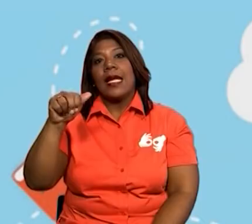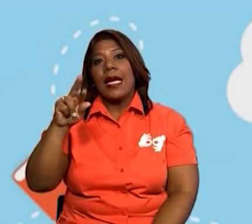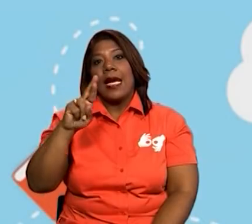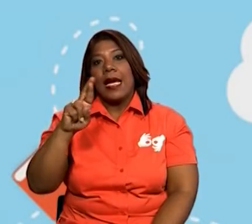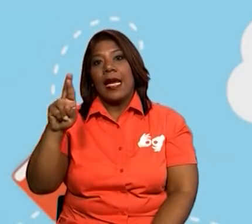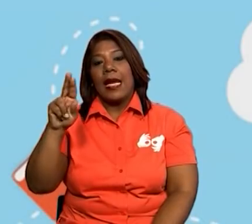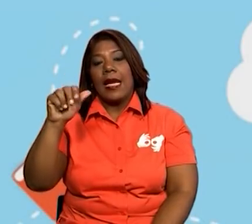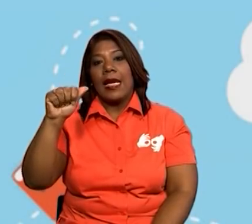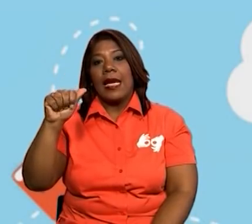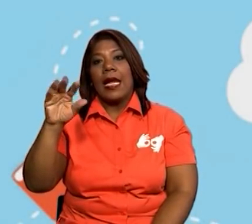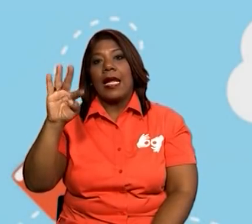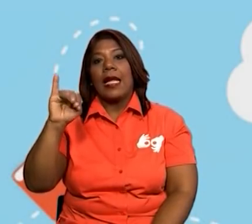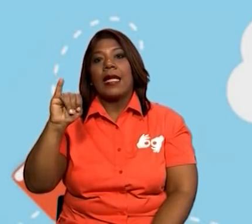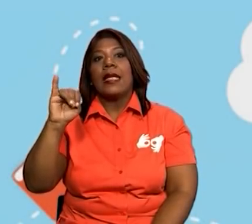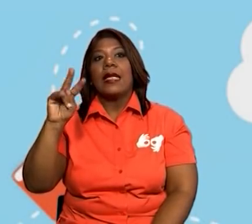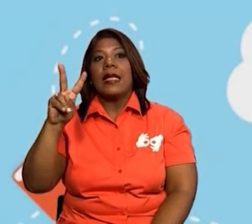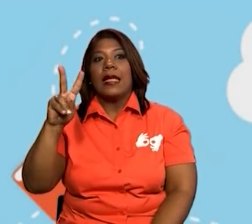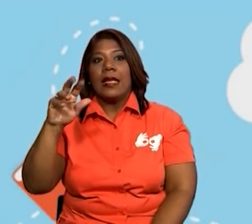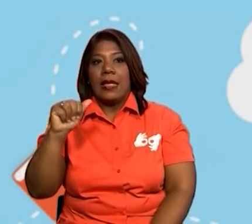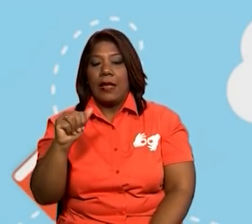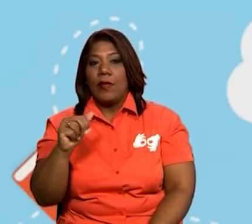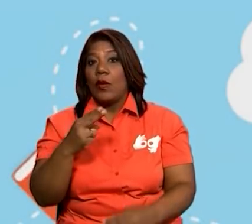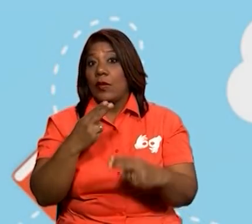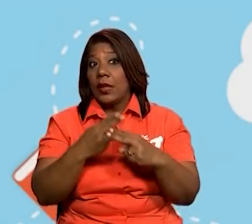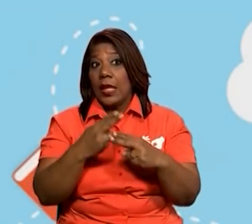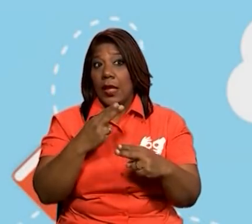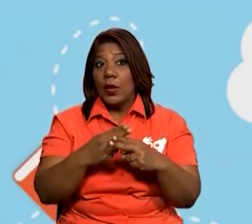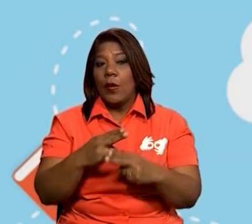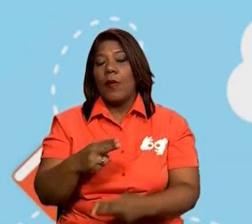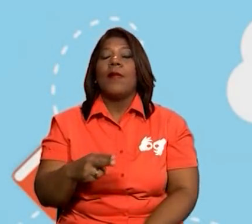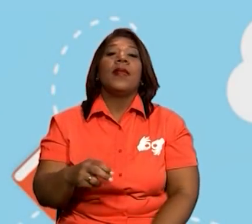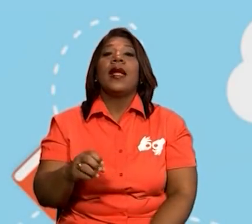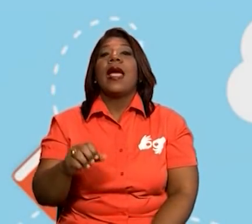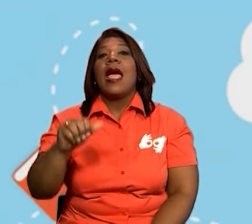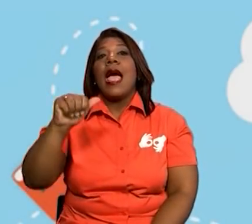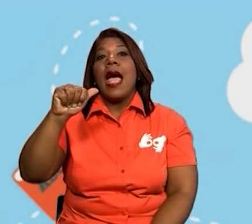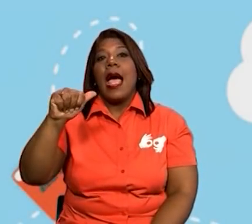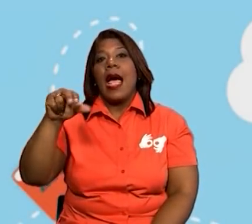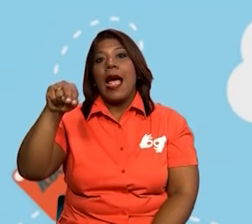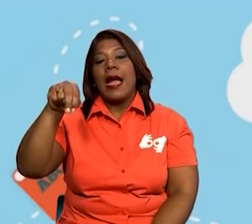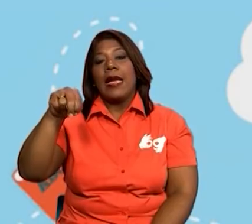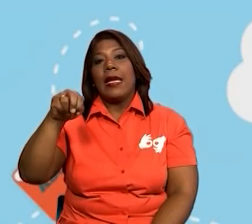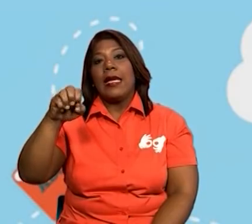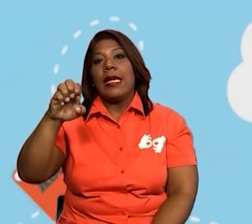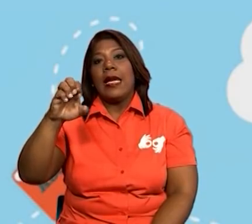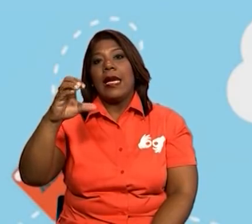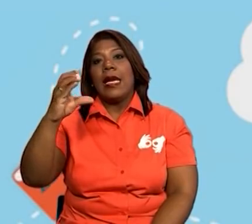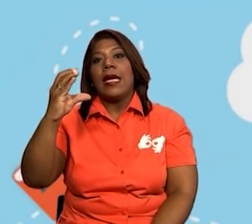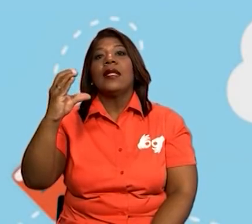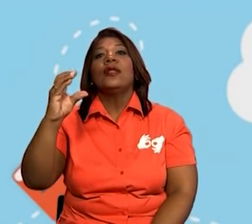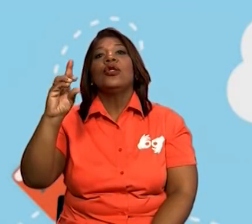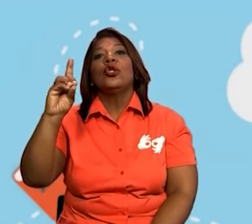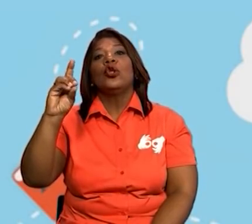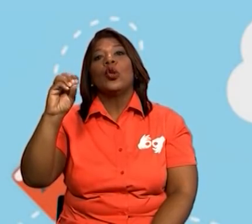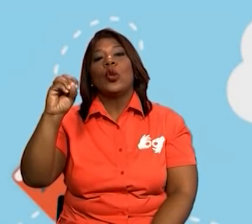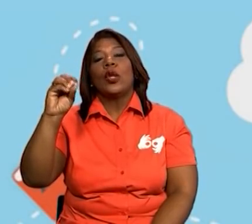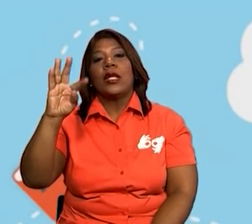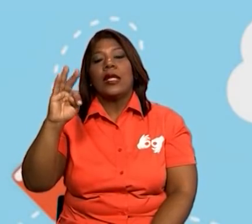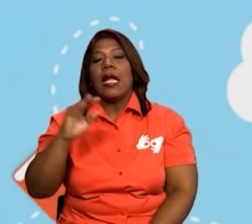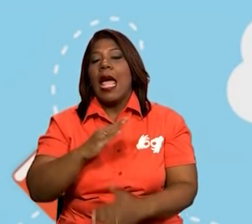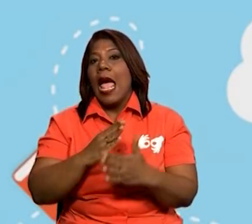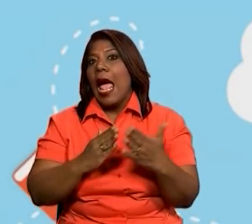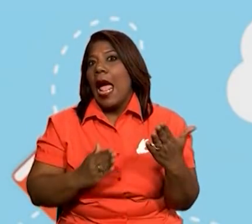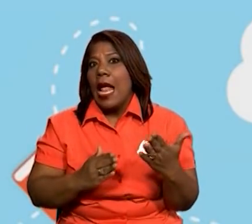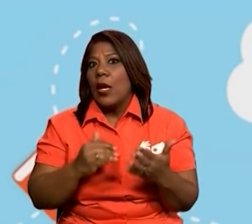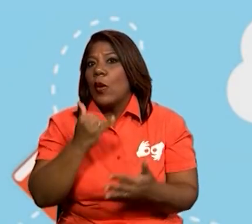incidente interesante o entretenido. Es una relación breve de un suceso curioso y que causa gracia o